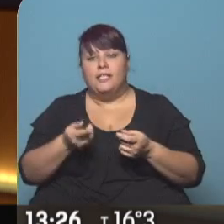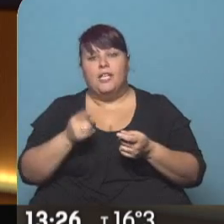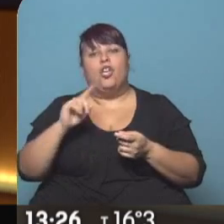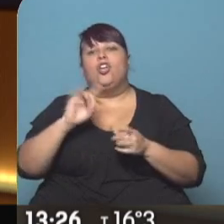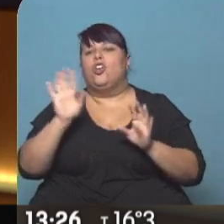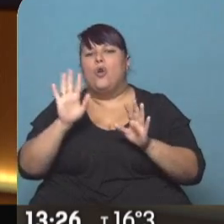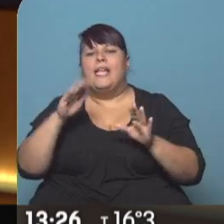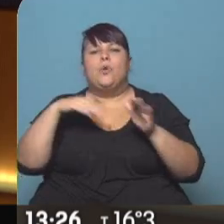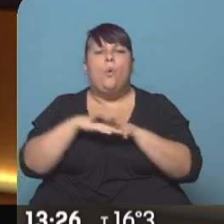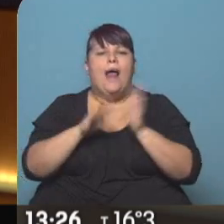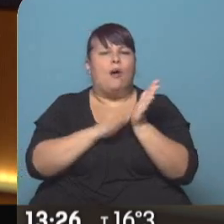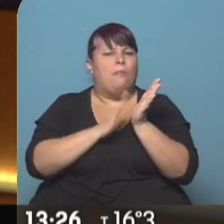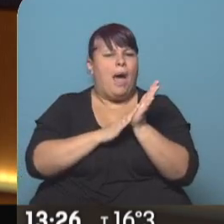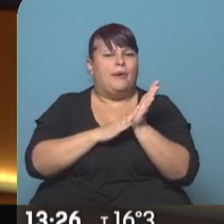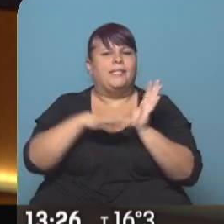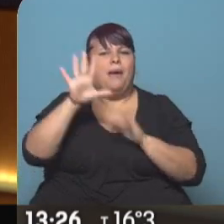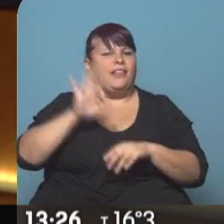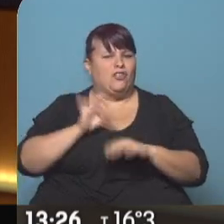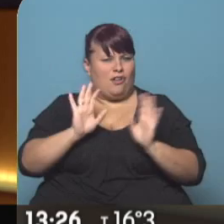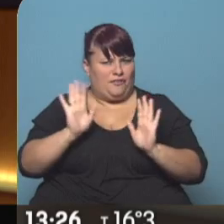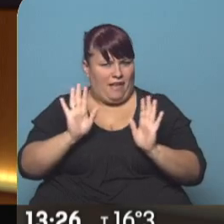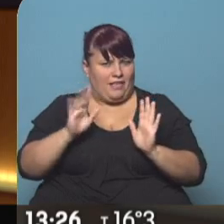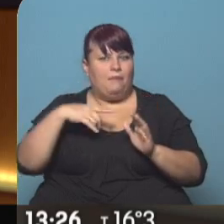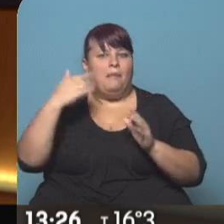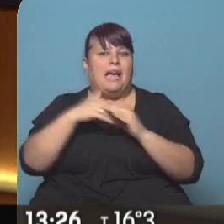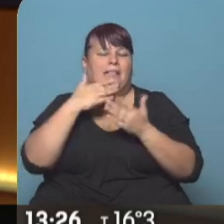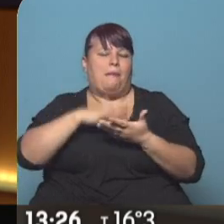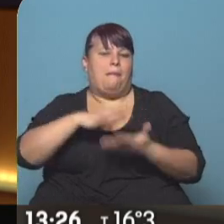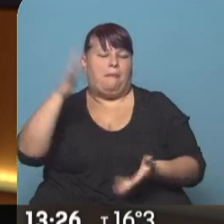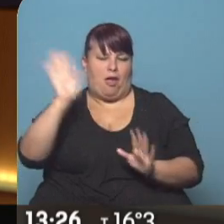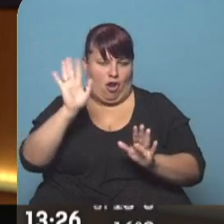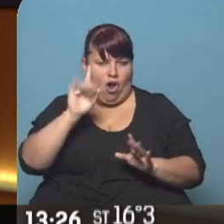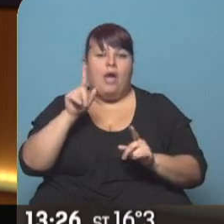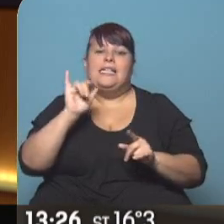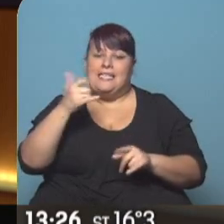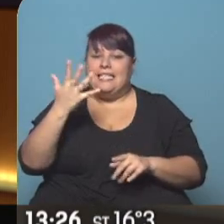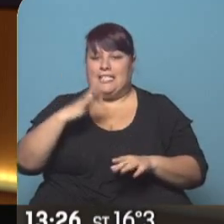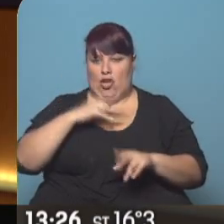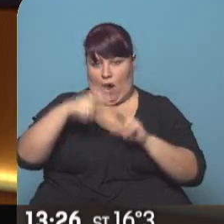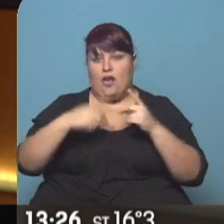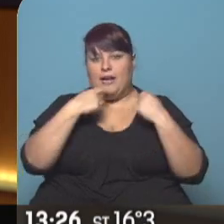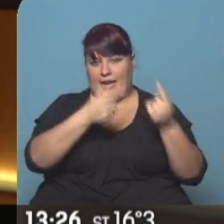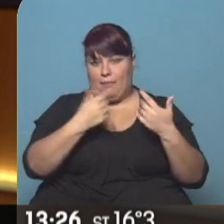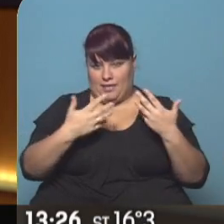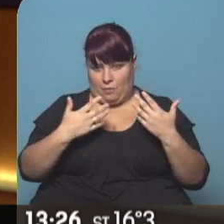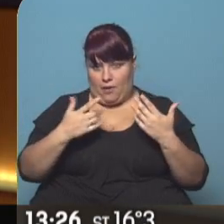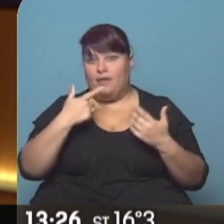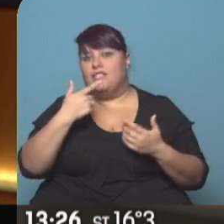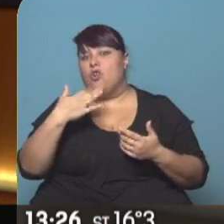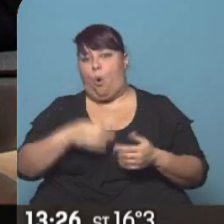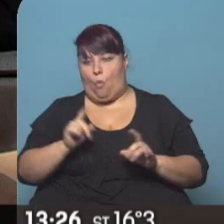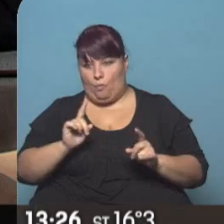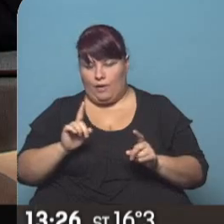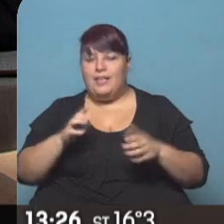no hace falta guardar comprobantes de más de 5 años para no llenar la casa de papeles. Sí tiene 5 años para reclamar si hay un incumplimiento.